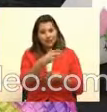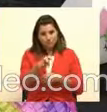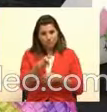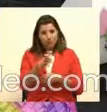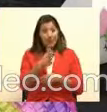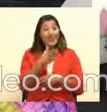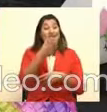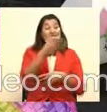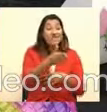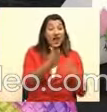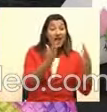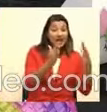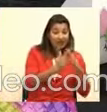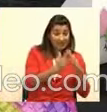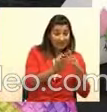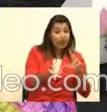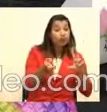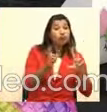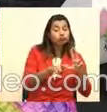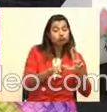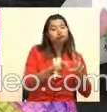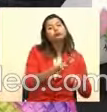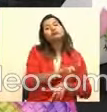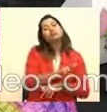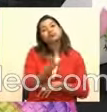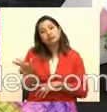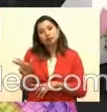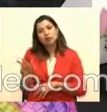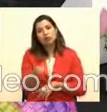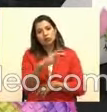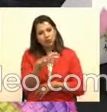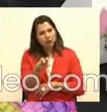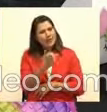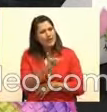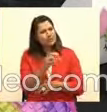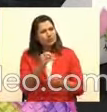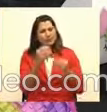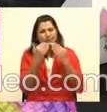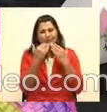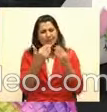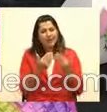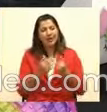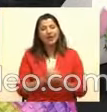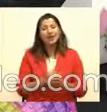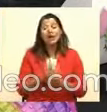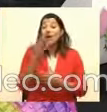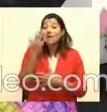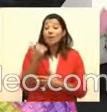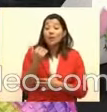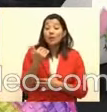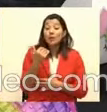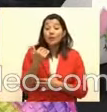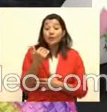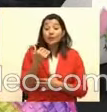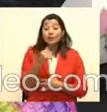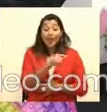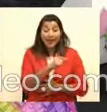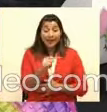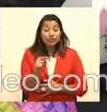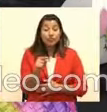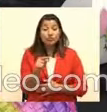gratuitamente. Entonces, son cosas que uno agradece porque ellos socialmente